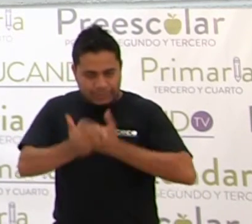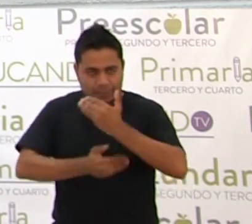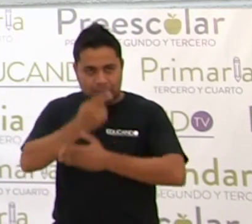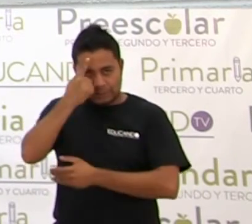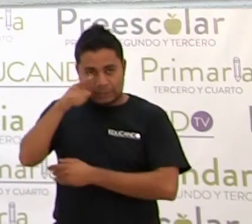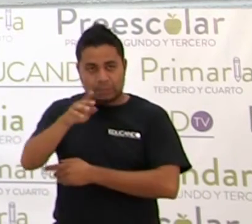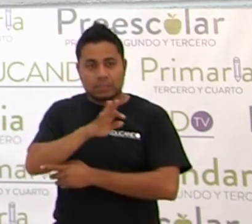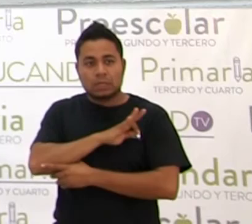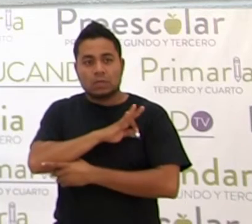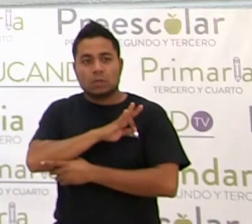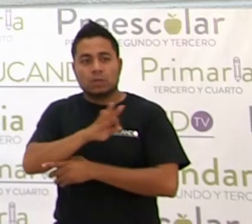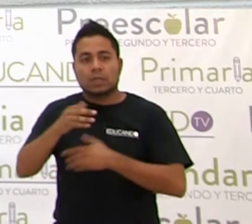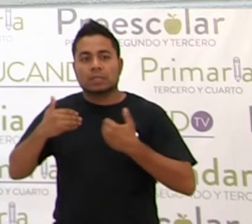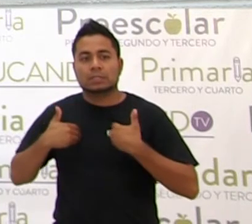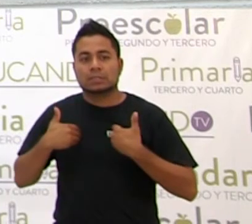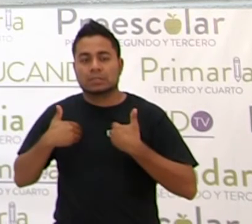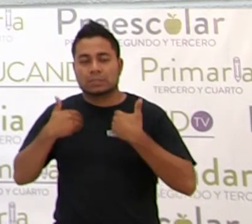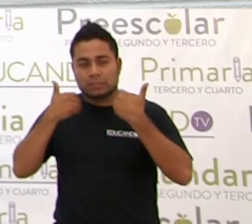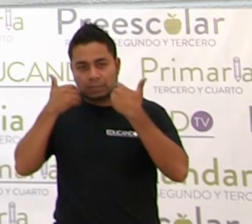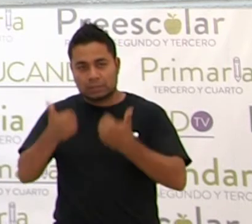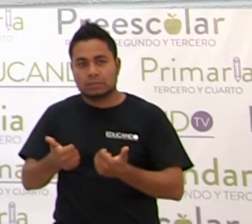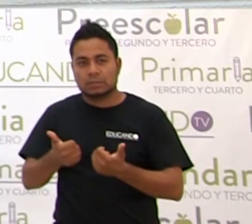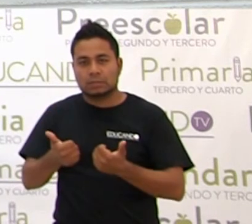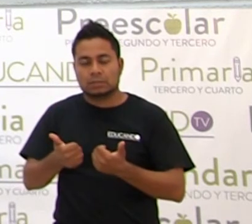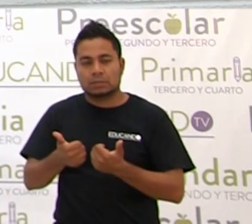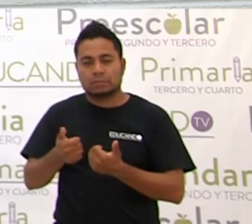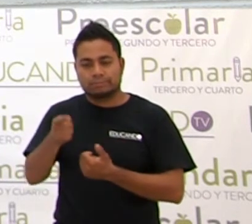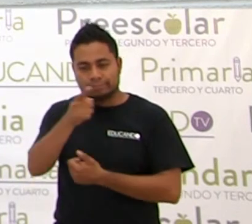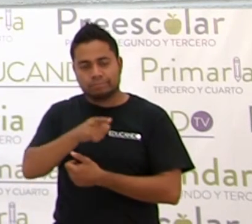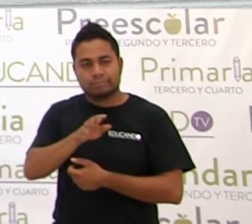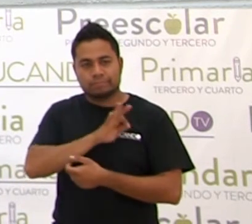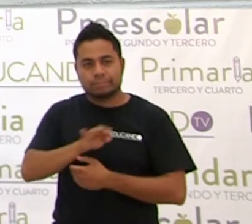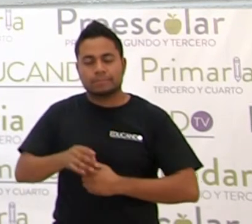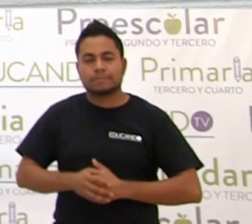puedan entender y comprender.